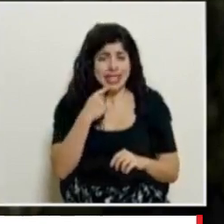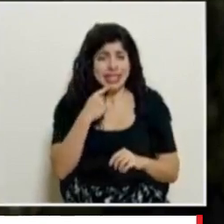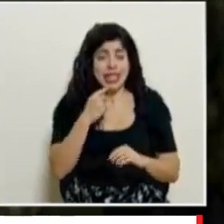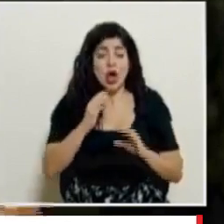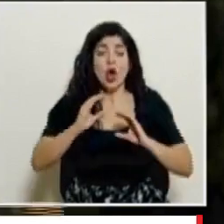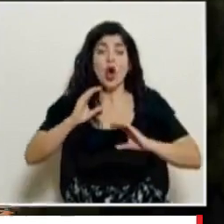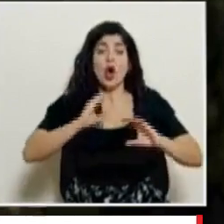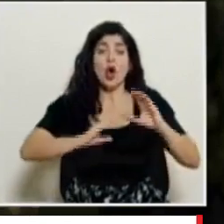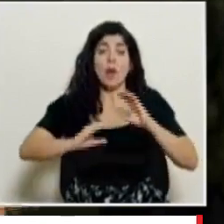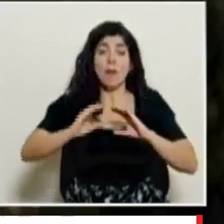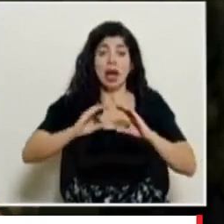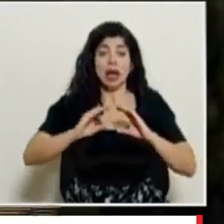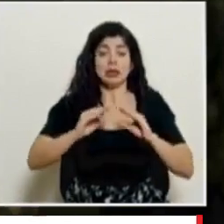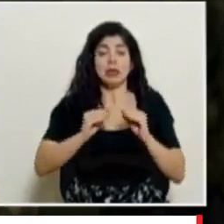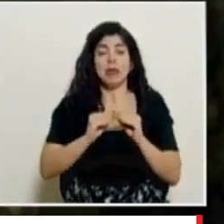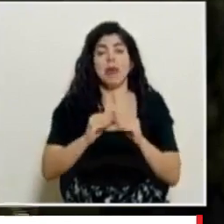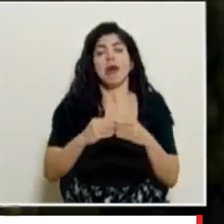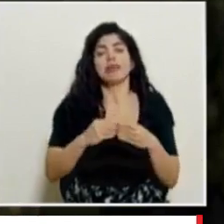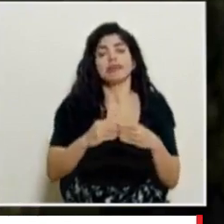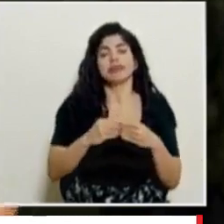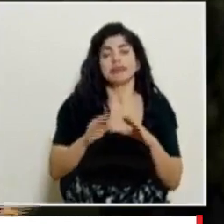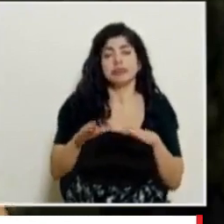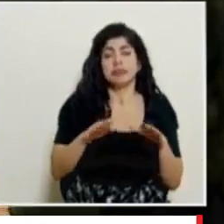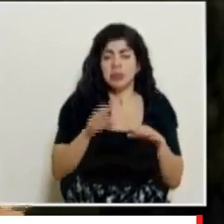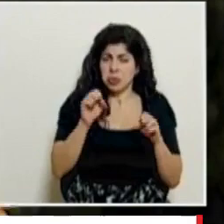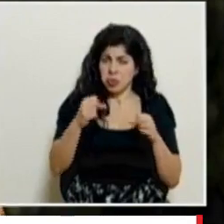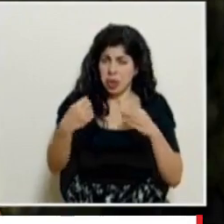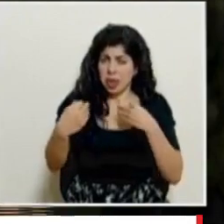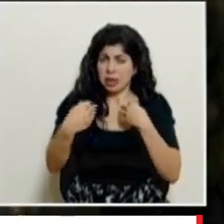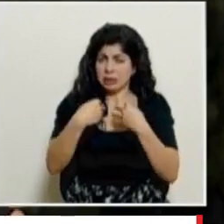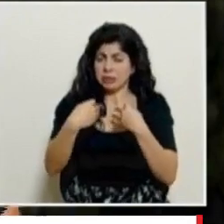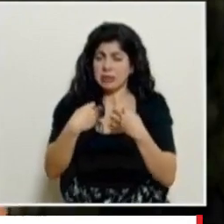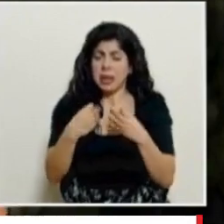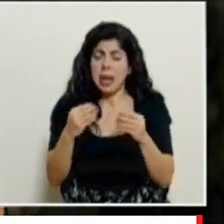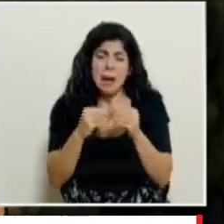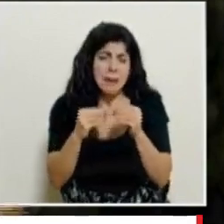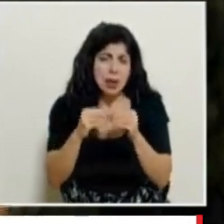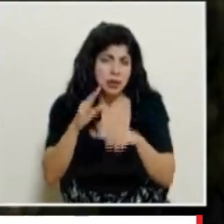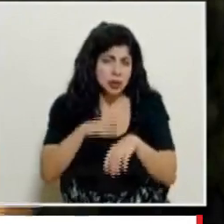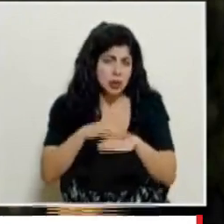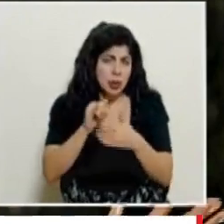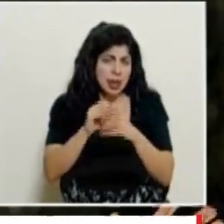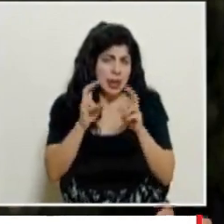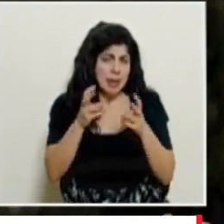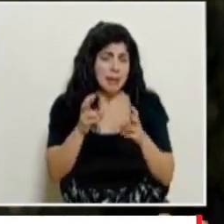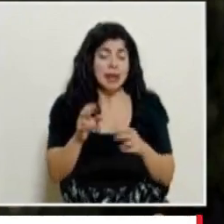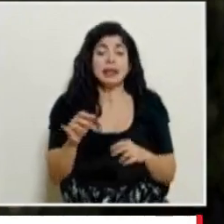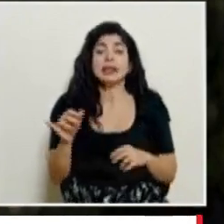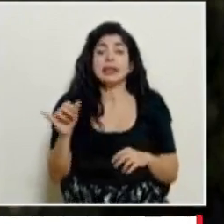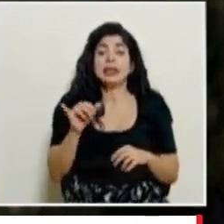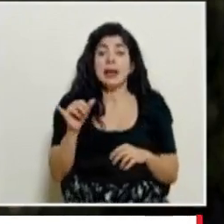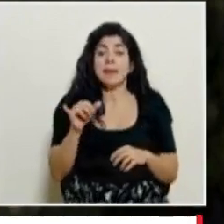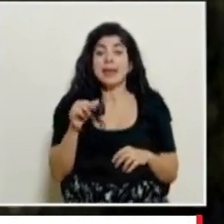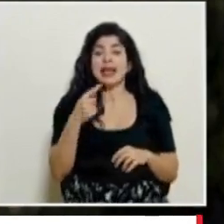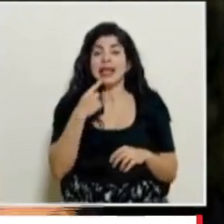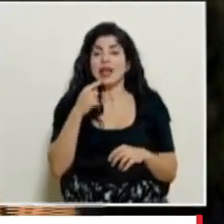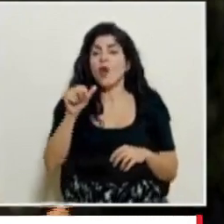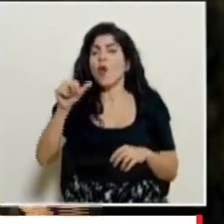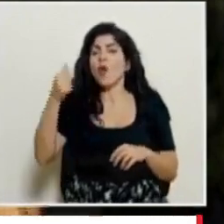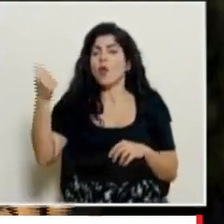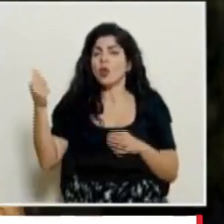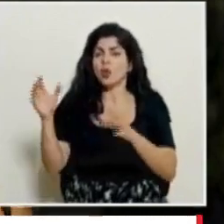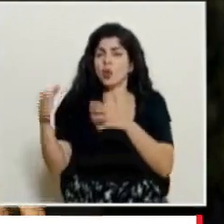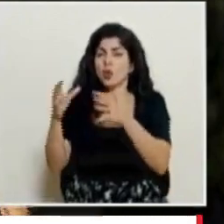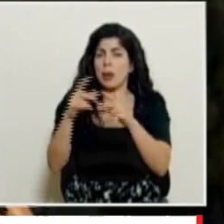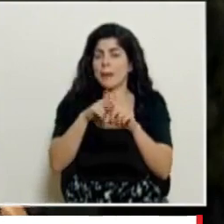los comercios están bajando la guardia no sé si me puede especificar más sobre ese tema menciona también otros sectores pero